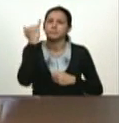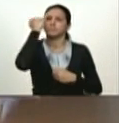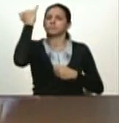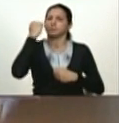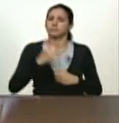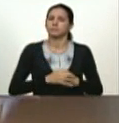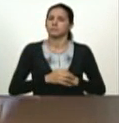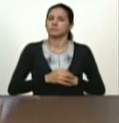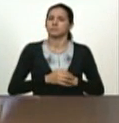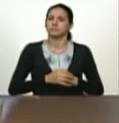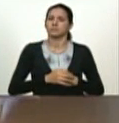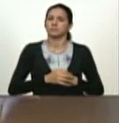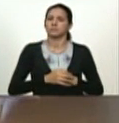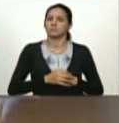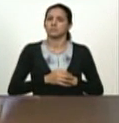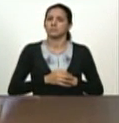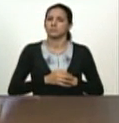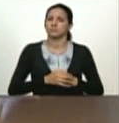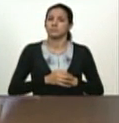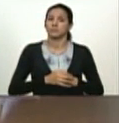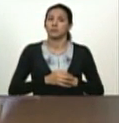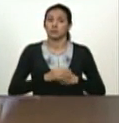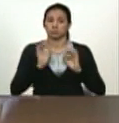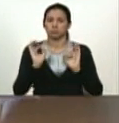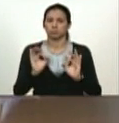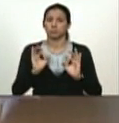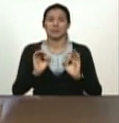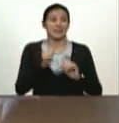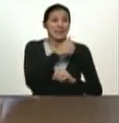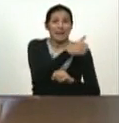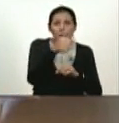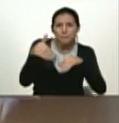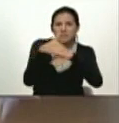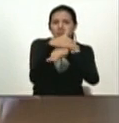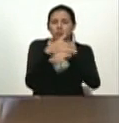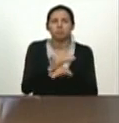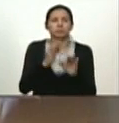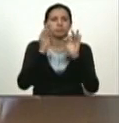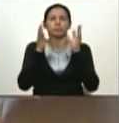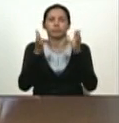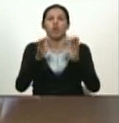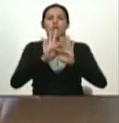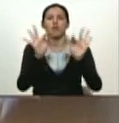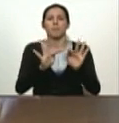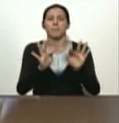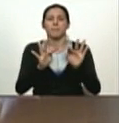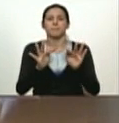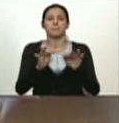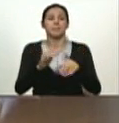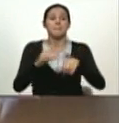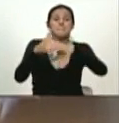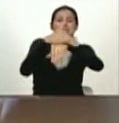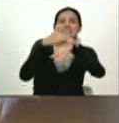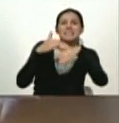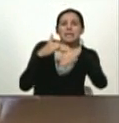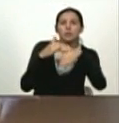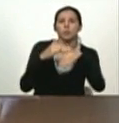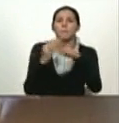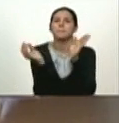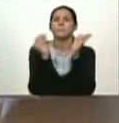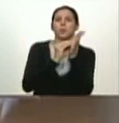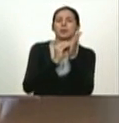de darle el carácter del poder popular a cada ministerio. Serían ministerios del poder popular.